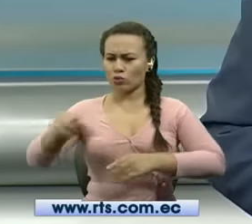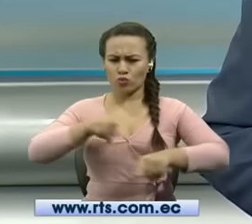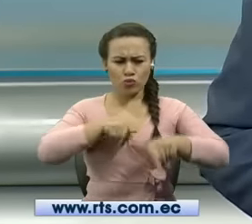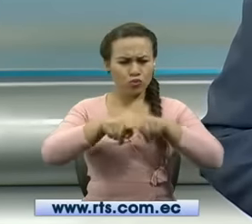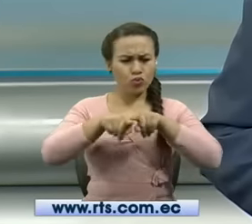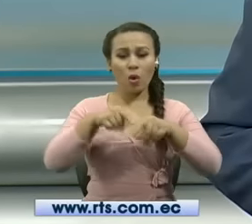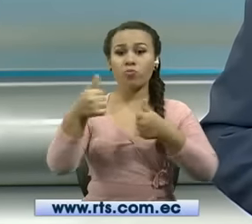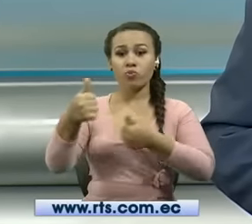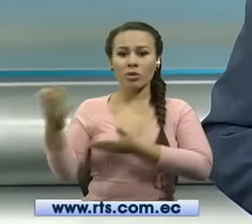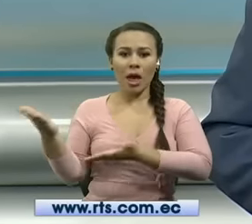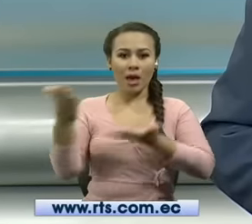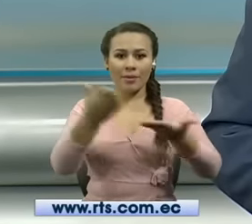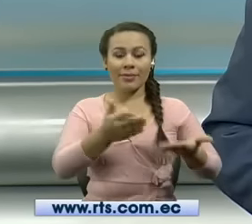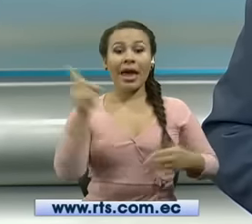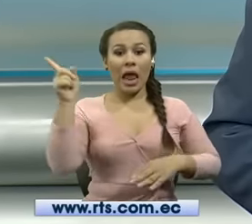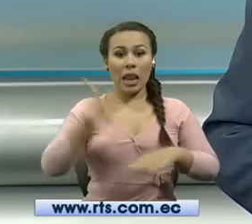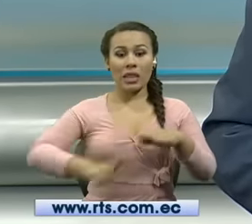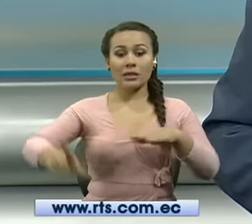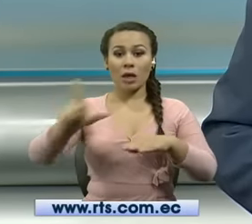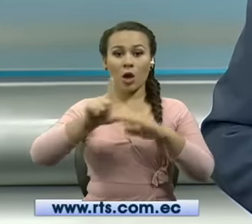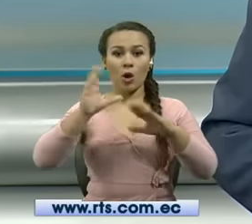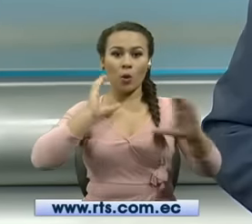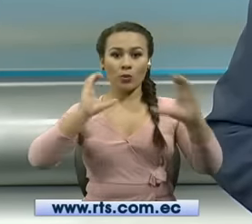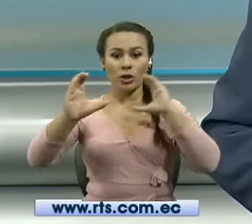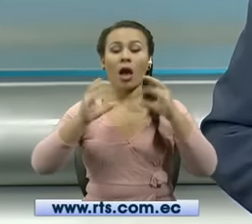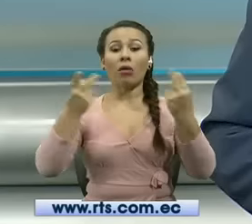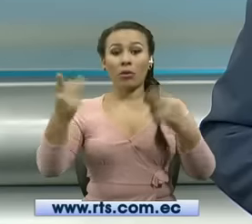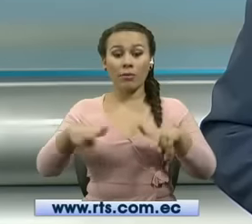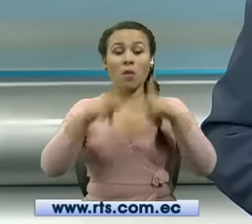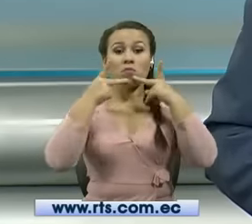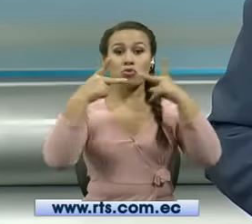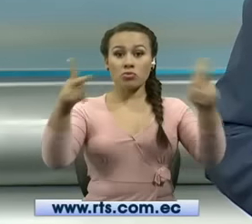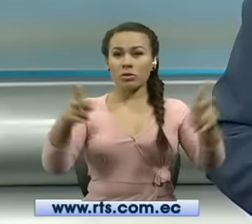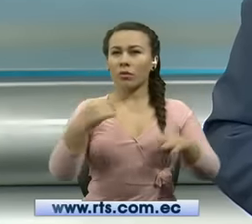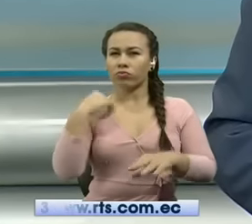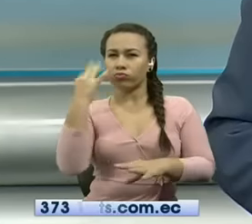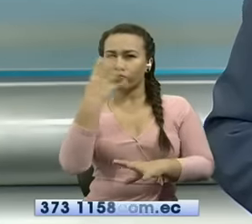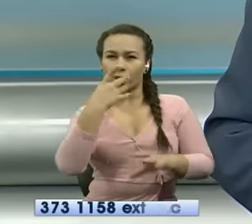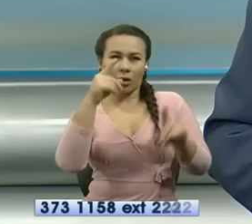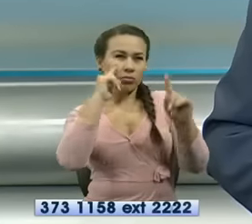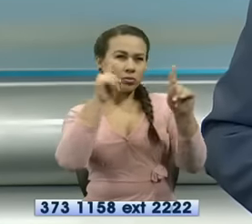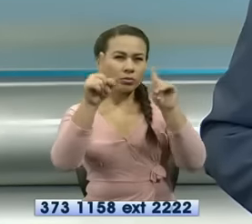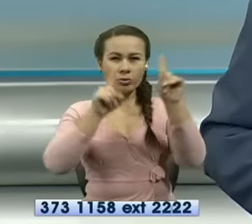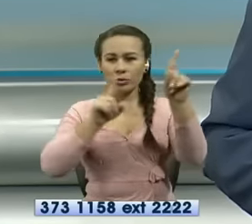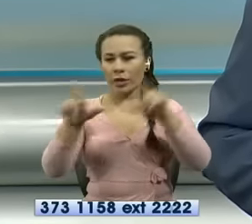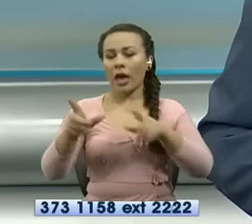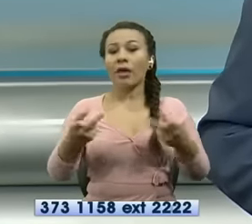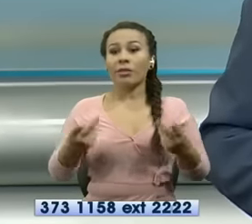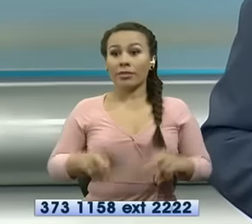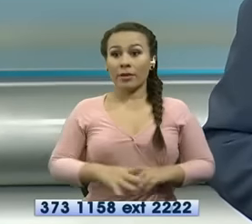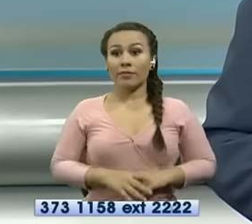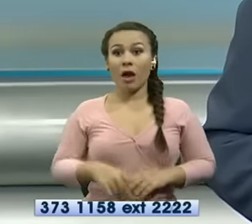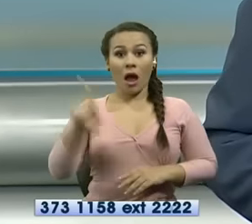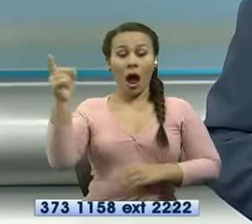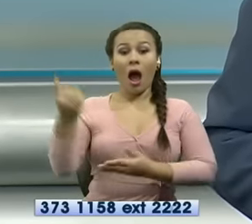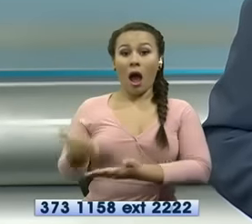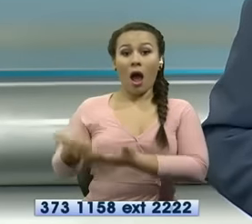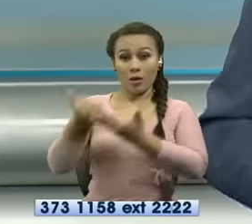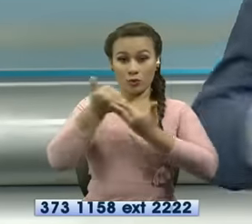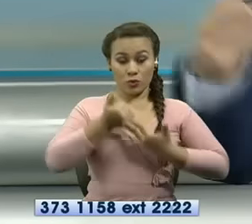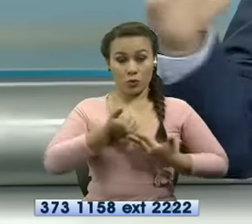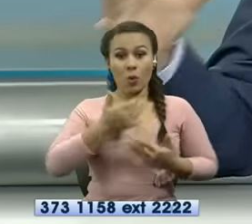aparte de licenciado de comunicación social también es publicista es licenciado en publicidad de mercadotecnia y ayudó mucho